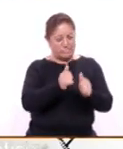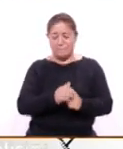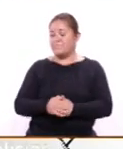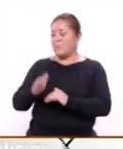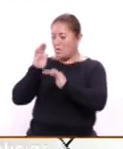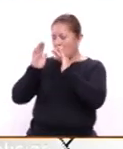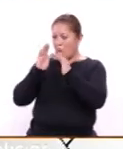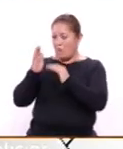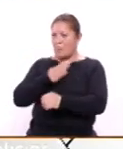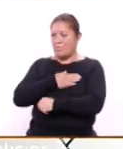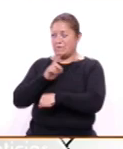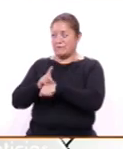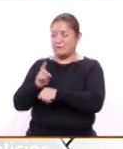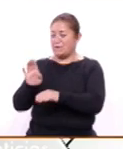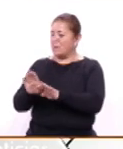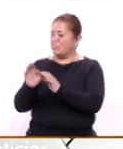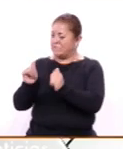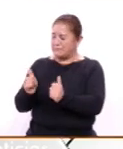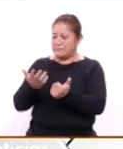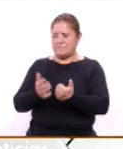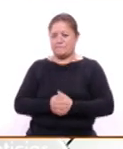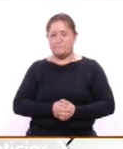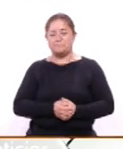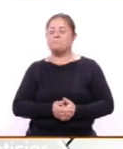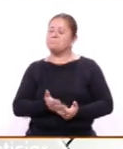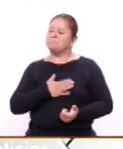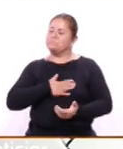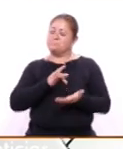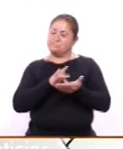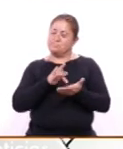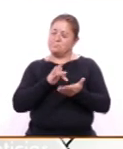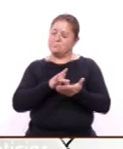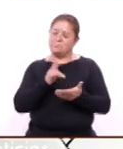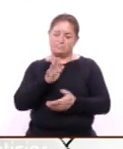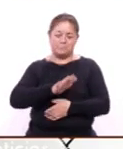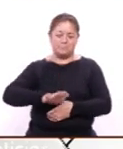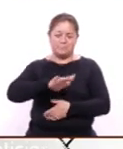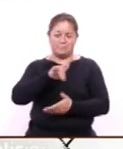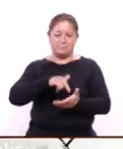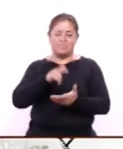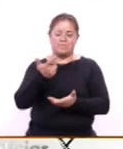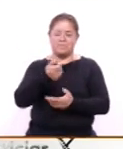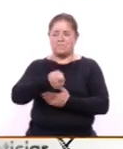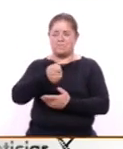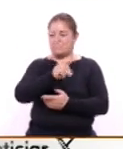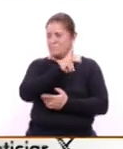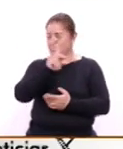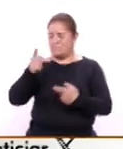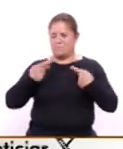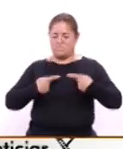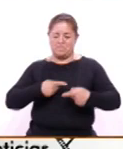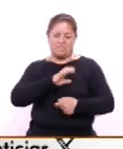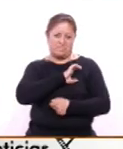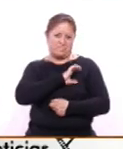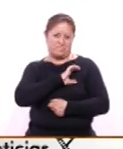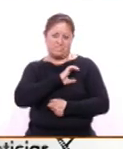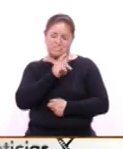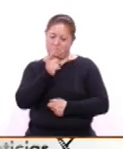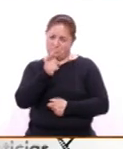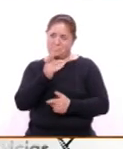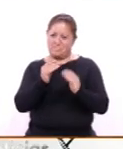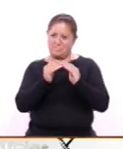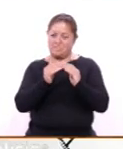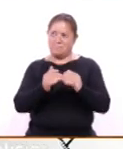días. Muy buenos días. Pues muy agradecida por el espacio, saludando a todo tu público con muchísimo cariño, a todos por allá en